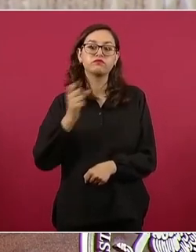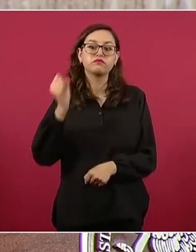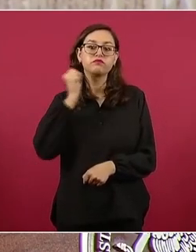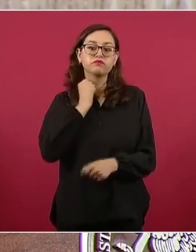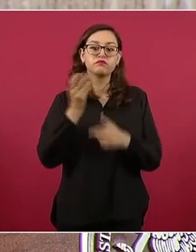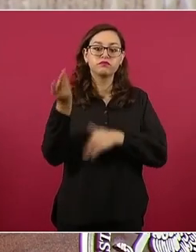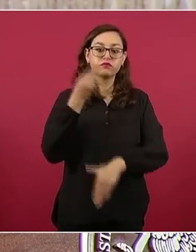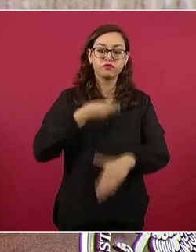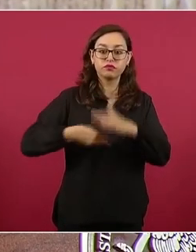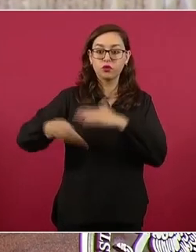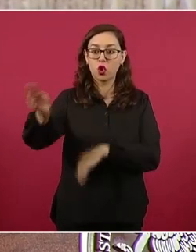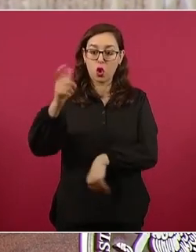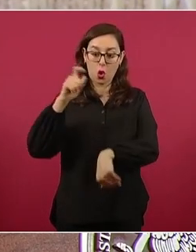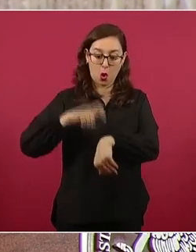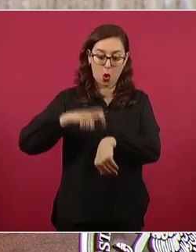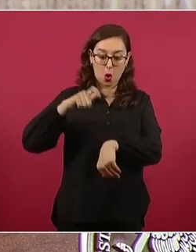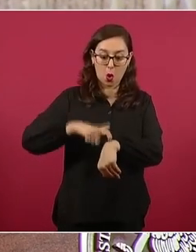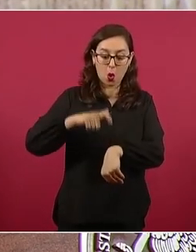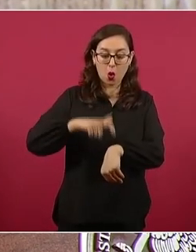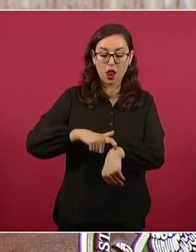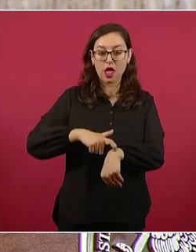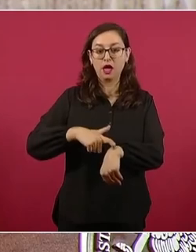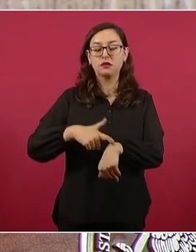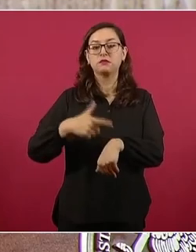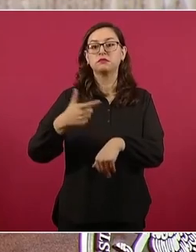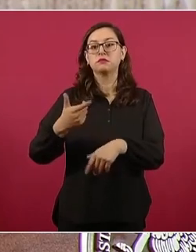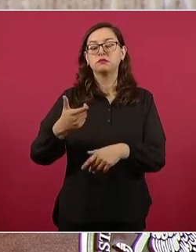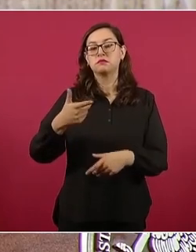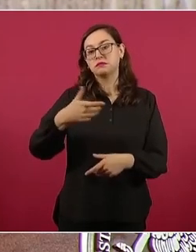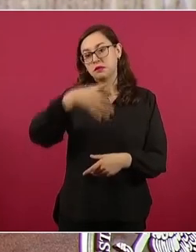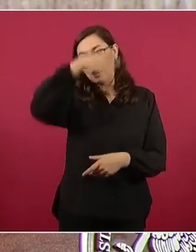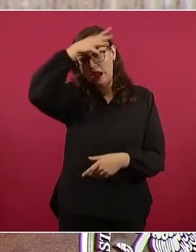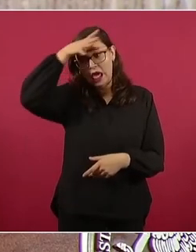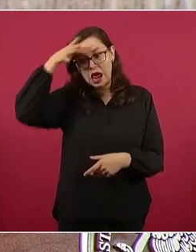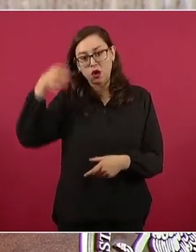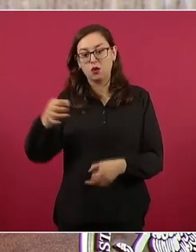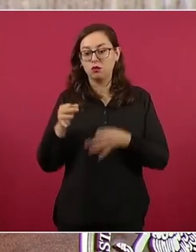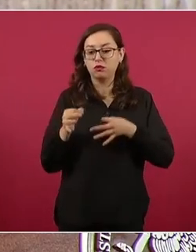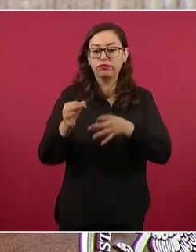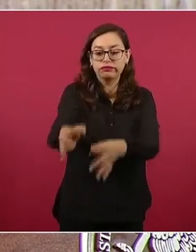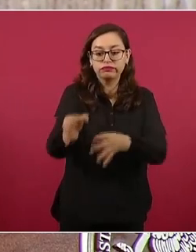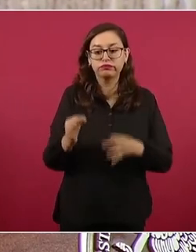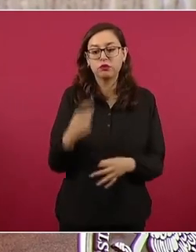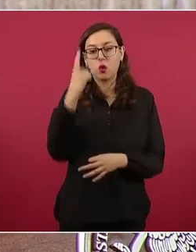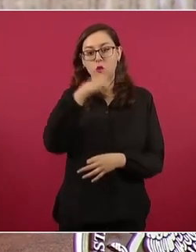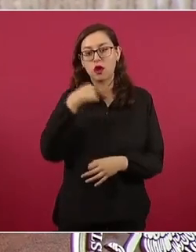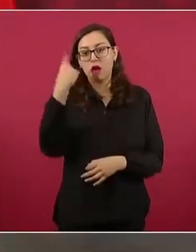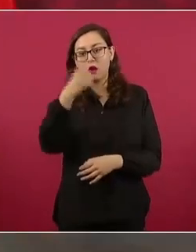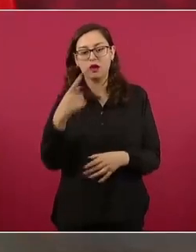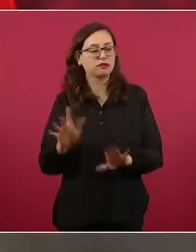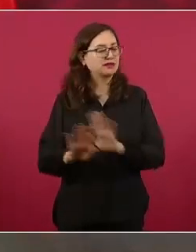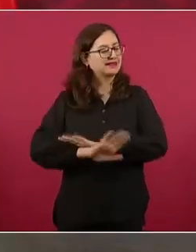va a intervenir la